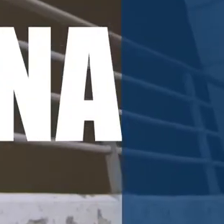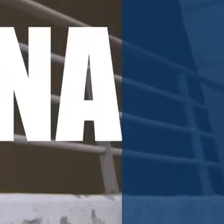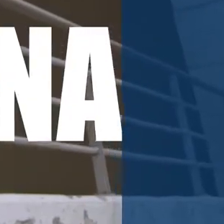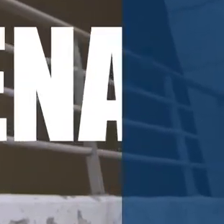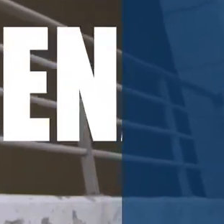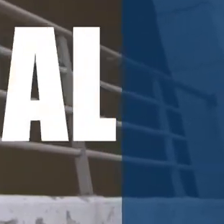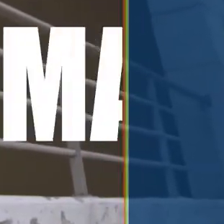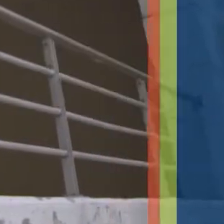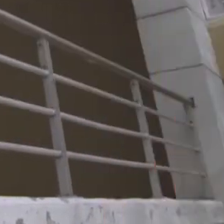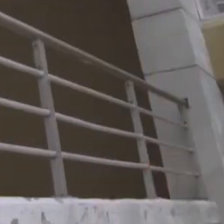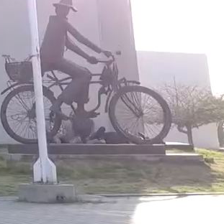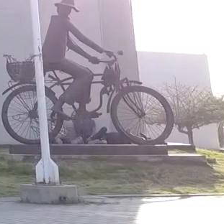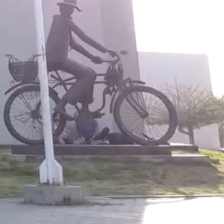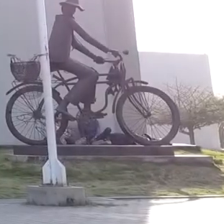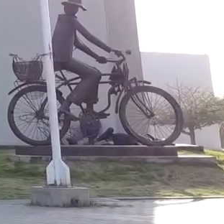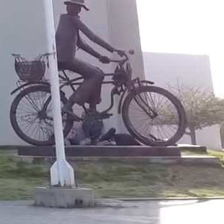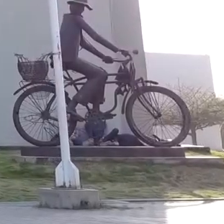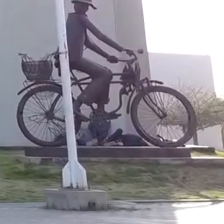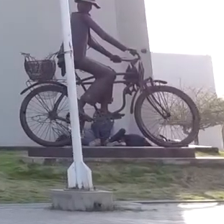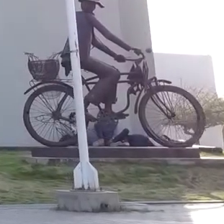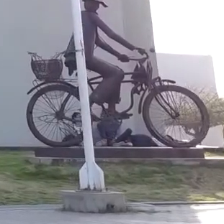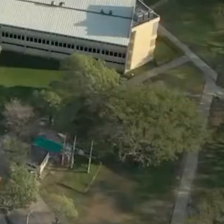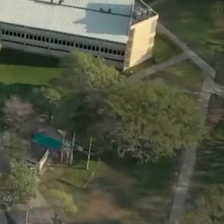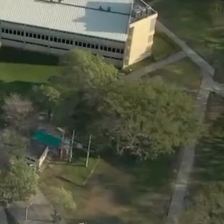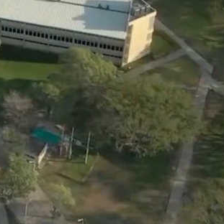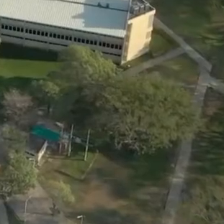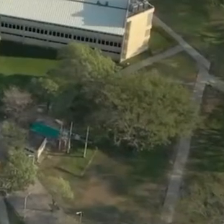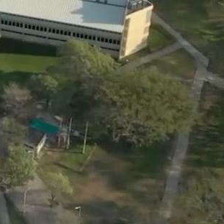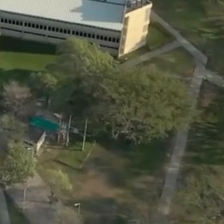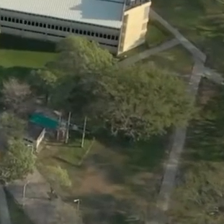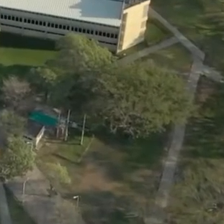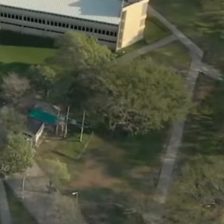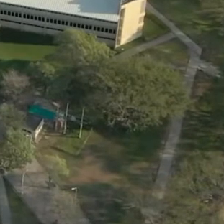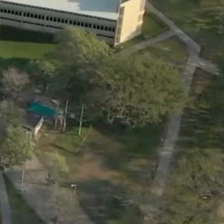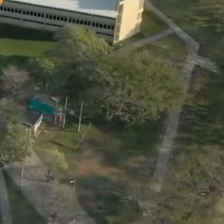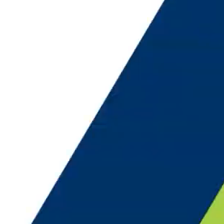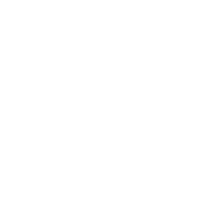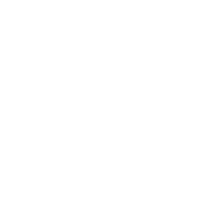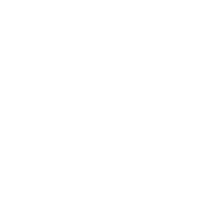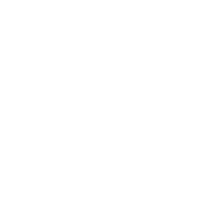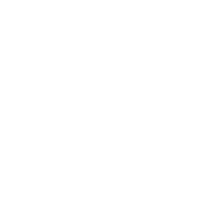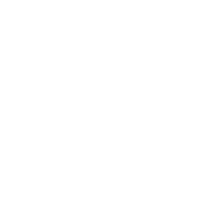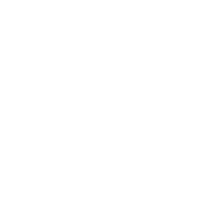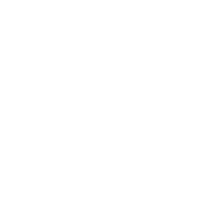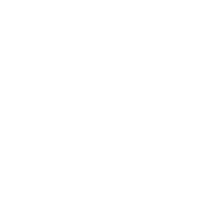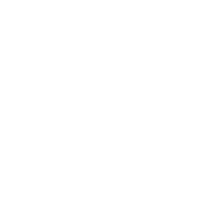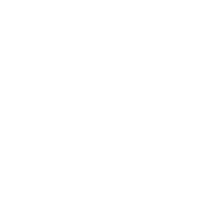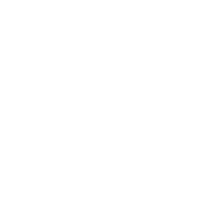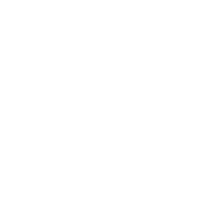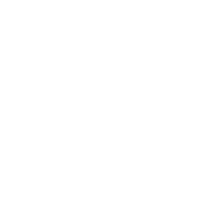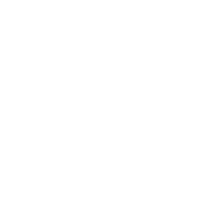del